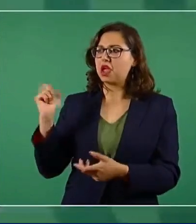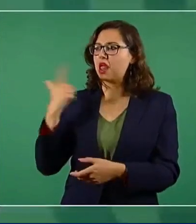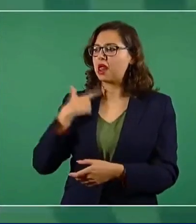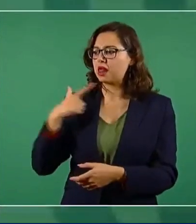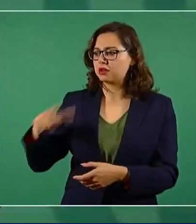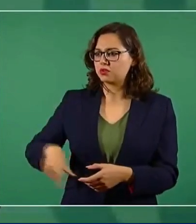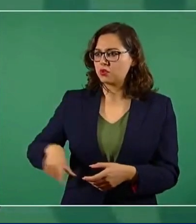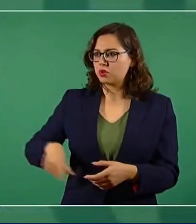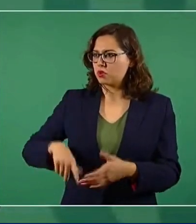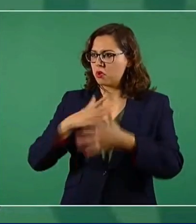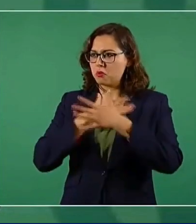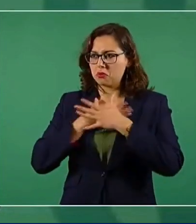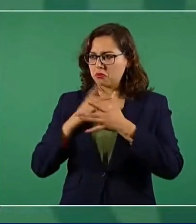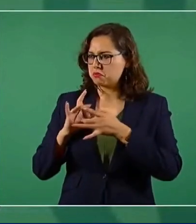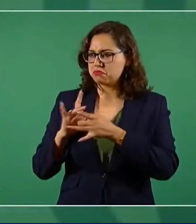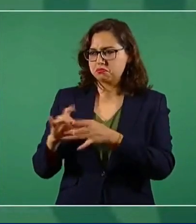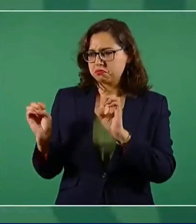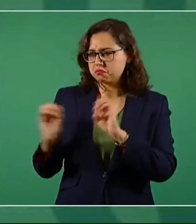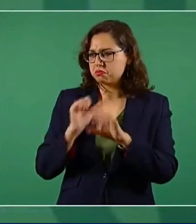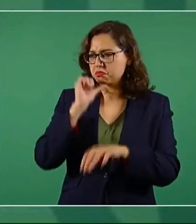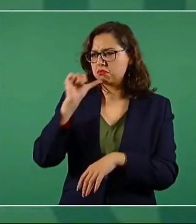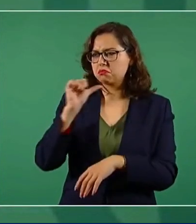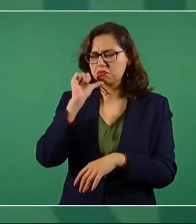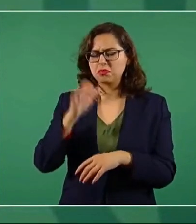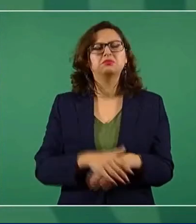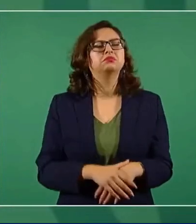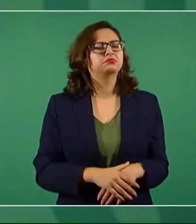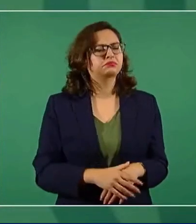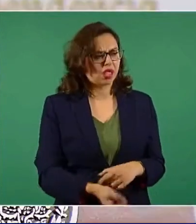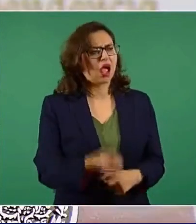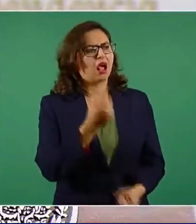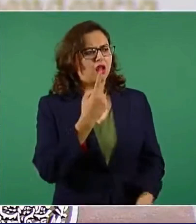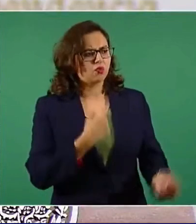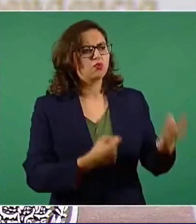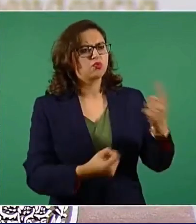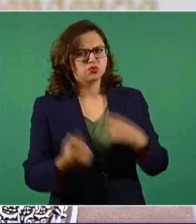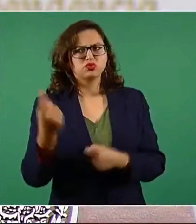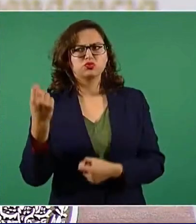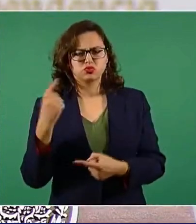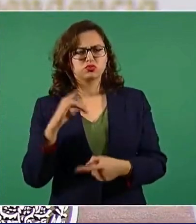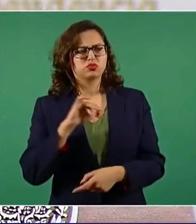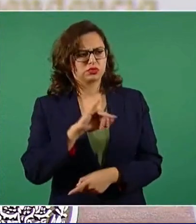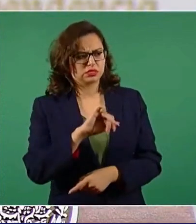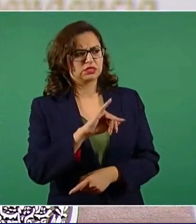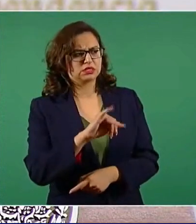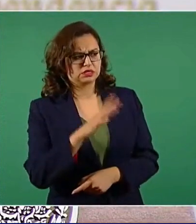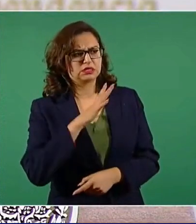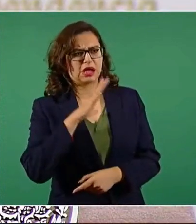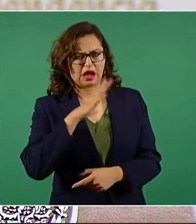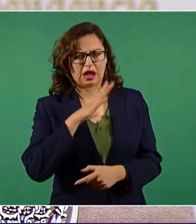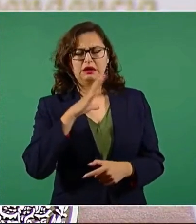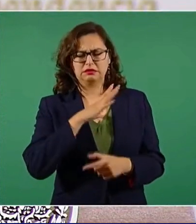No, sí hay muchos servidores públicos que tienen esos principios, pero a veces se olvida